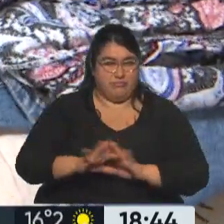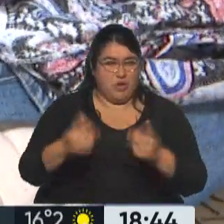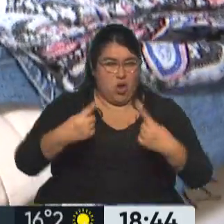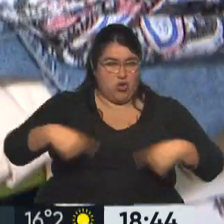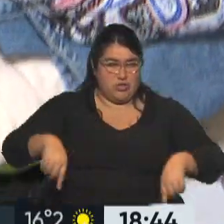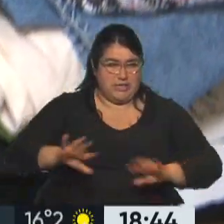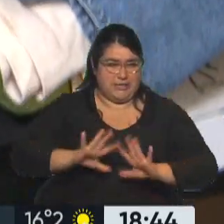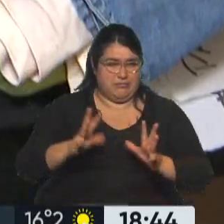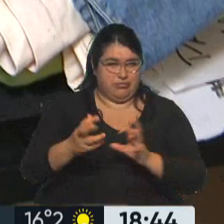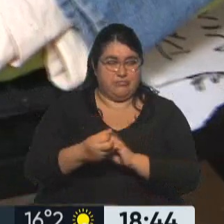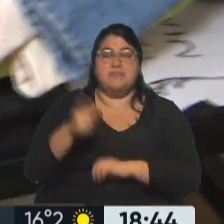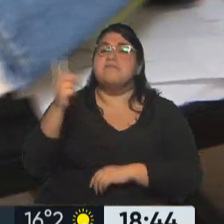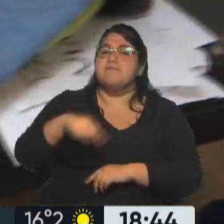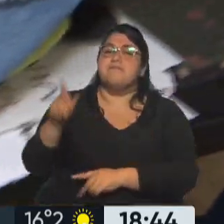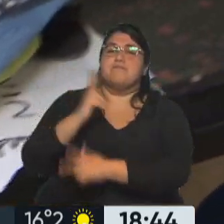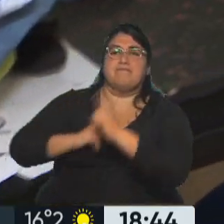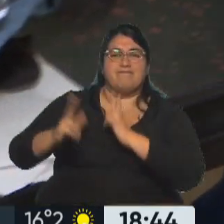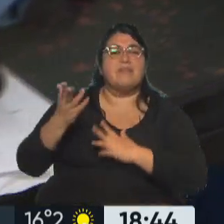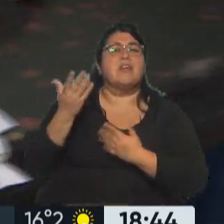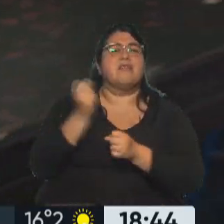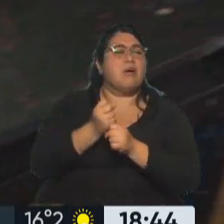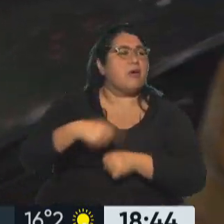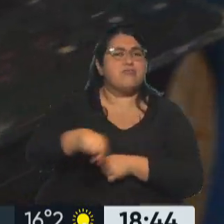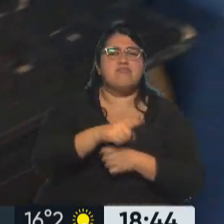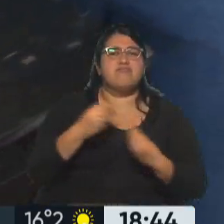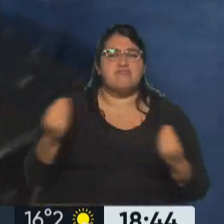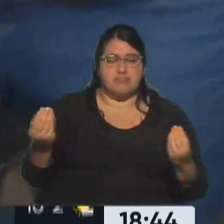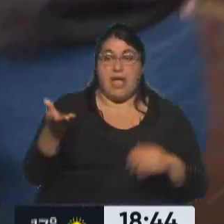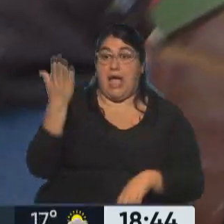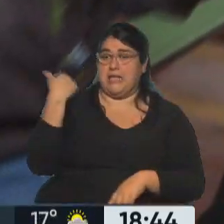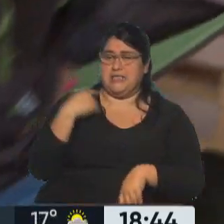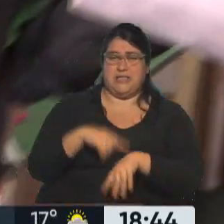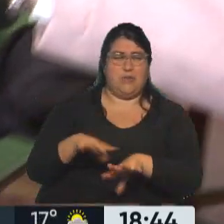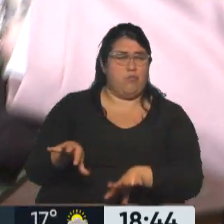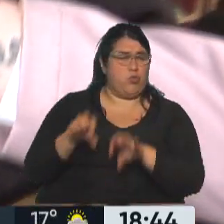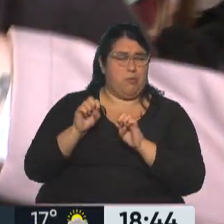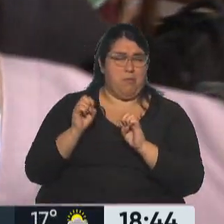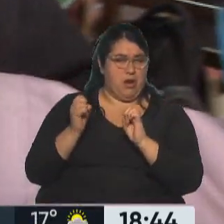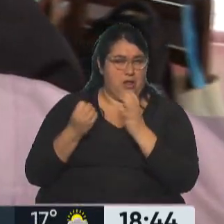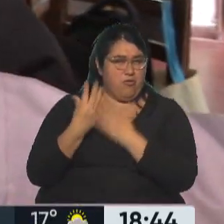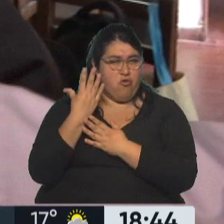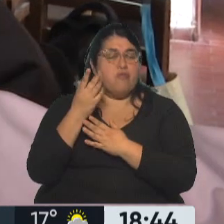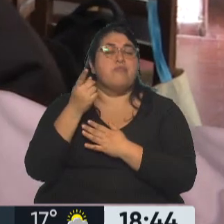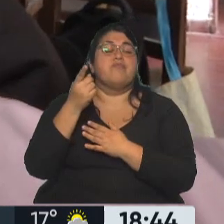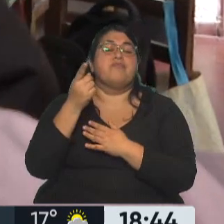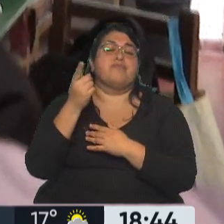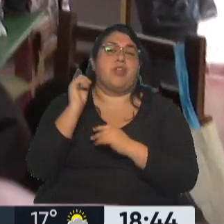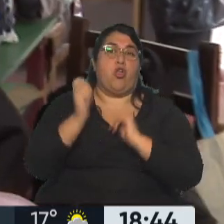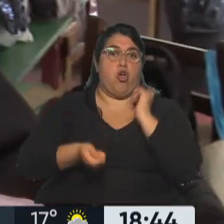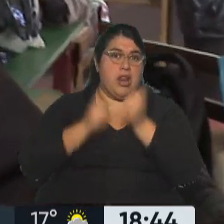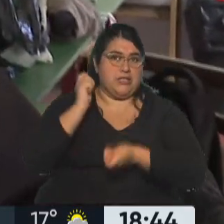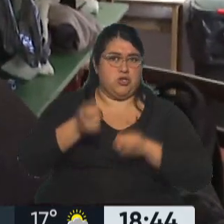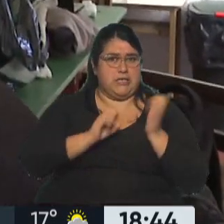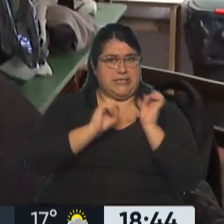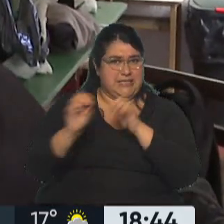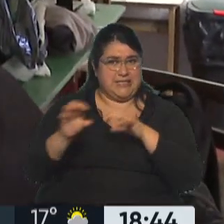el trabajo que están haciendo. Bien, bueno, empezamos desde ayer muy temprano a recibir las principales donaciones que fue